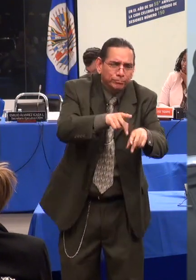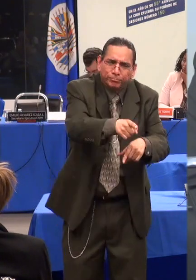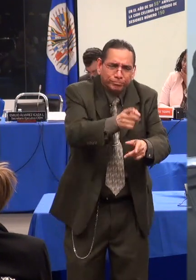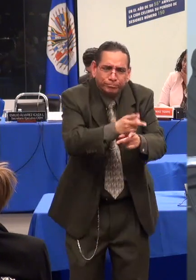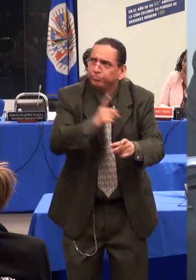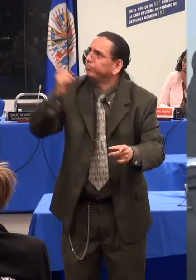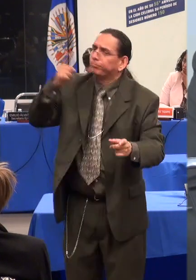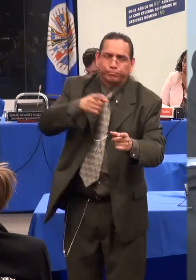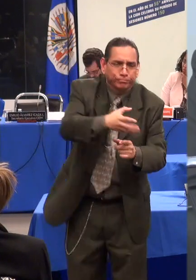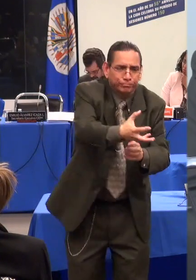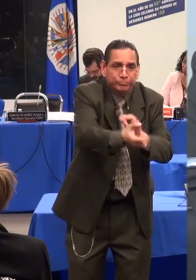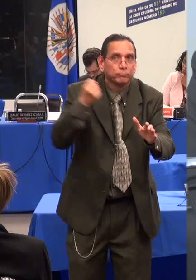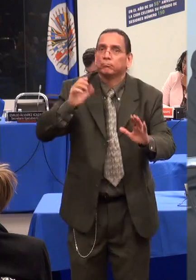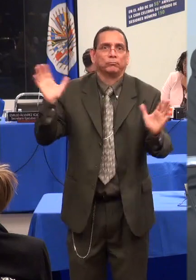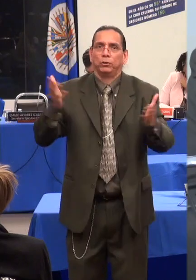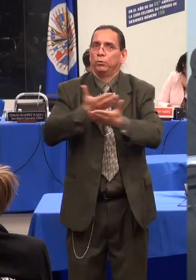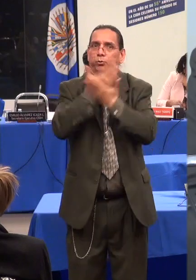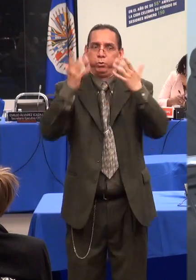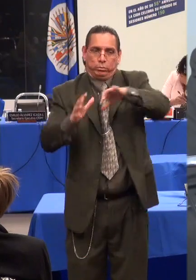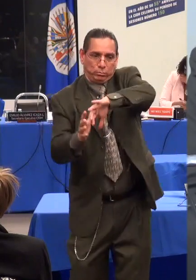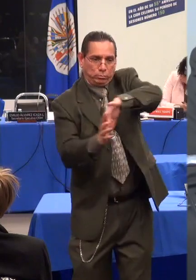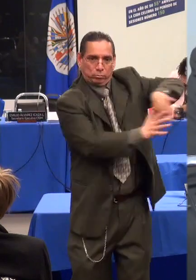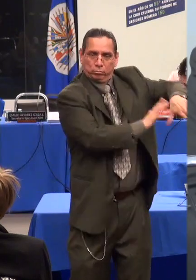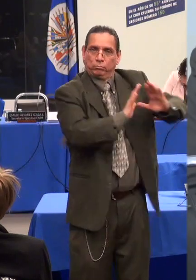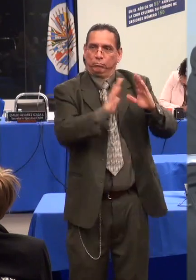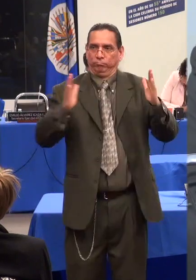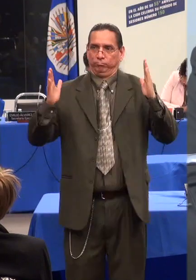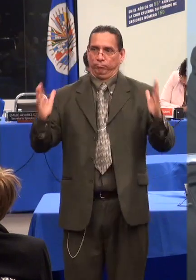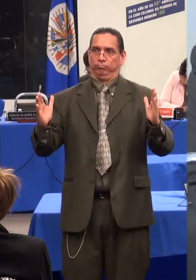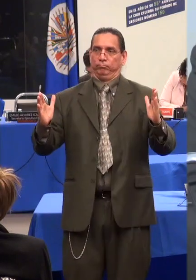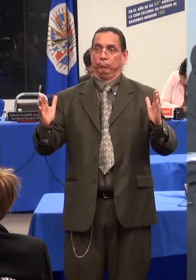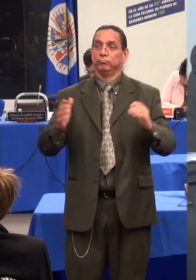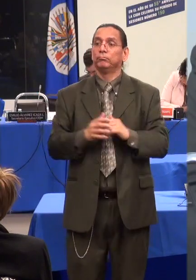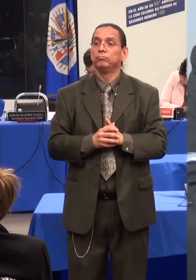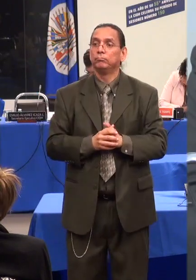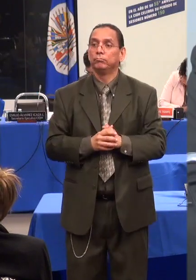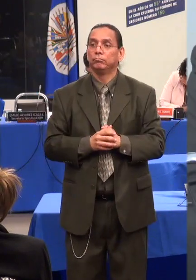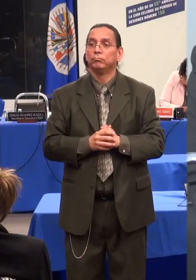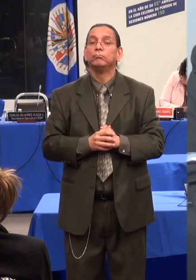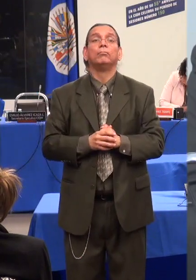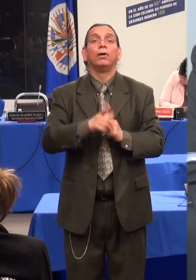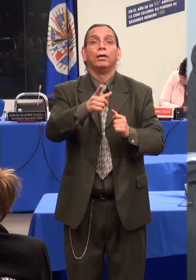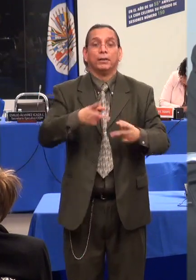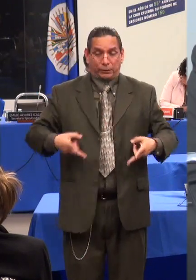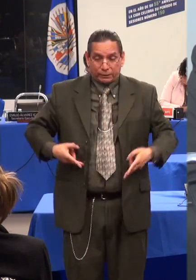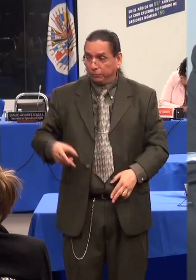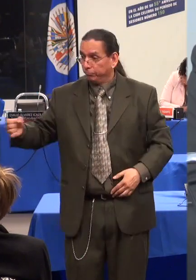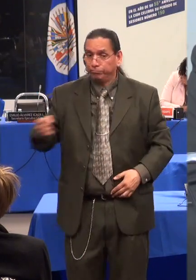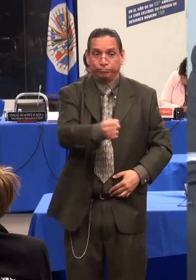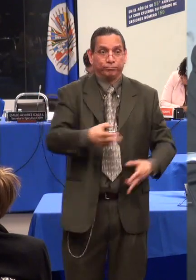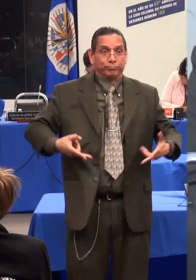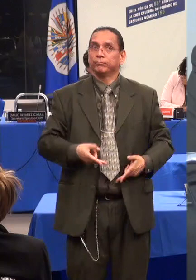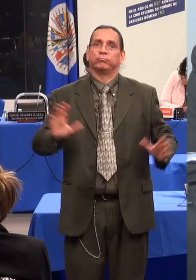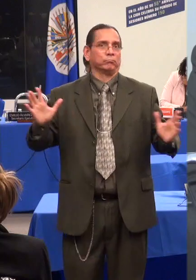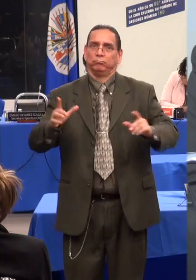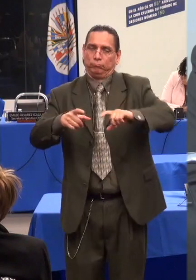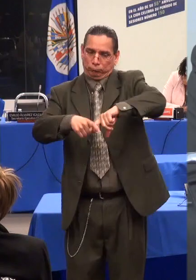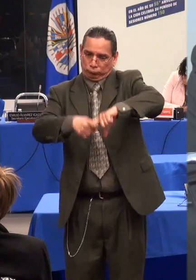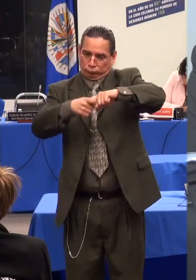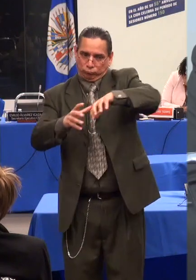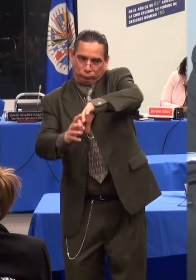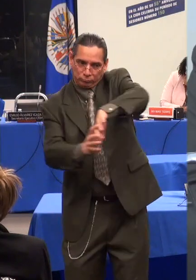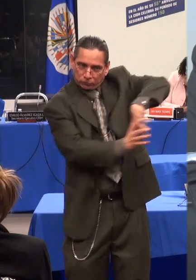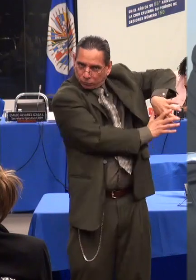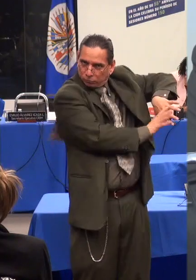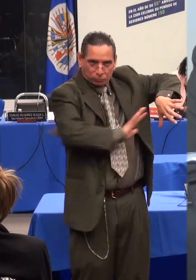como sujetos de derechos y deberes. Que se crea un protocolo por parte del Ministerio de Salud para garantizar que las personas con discapacidad y